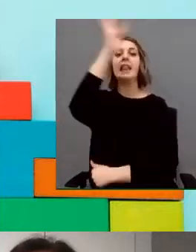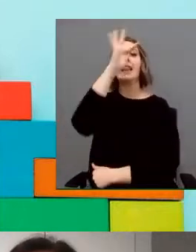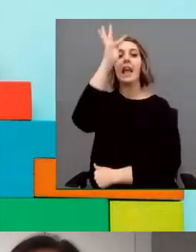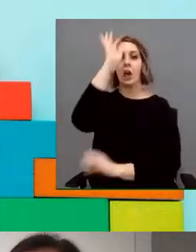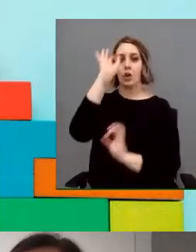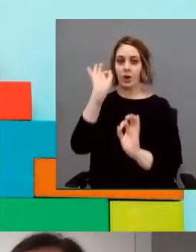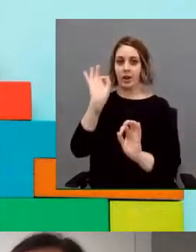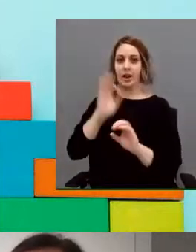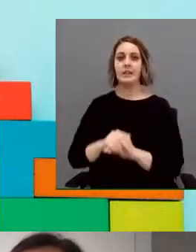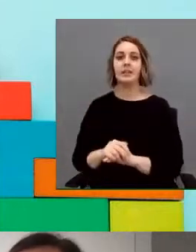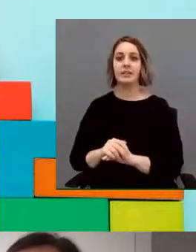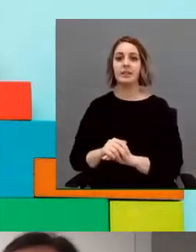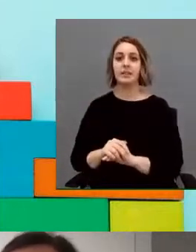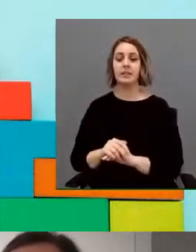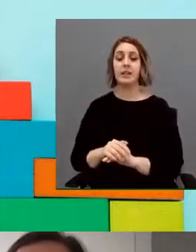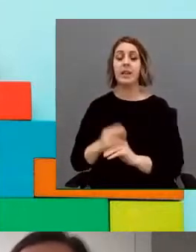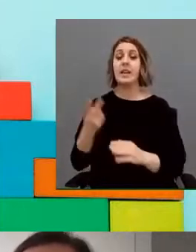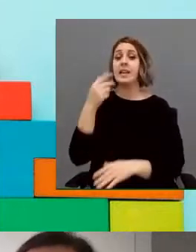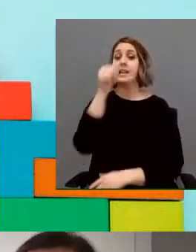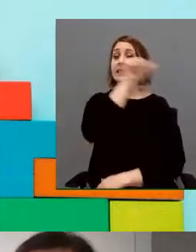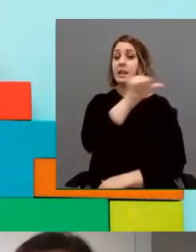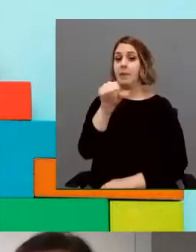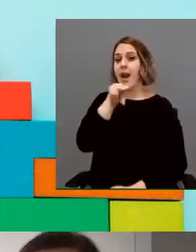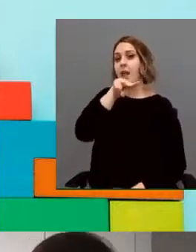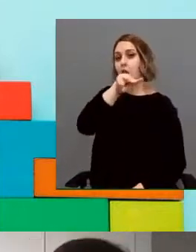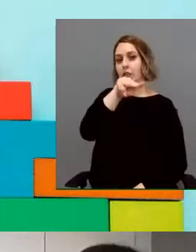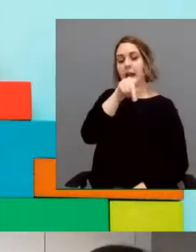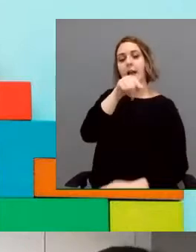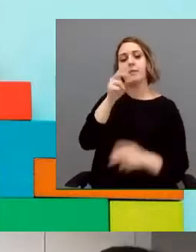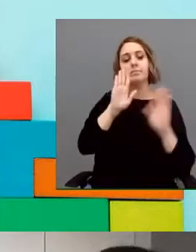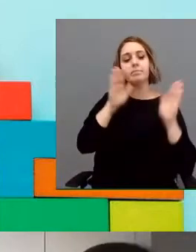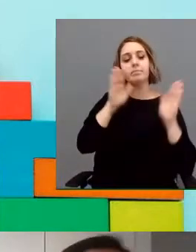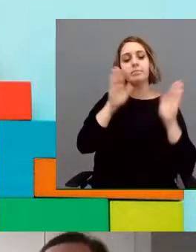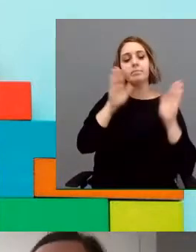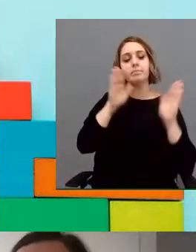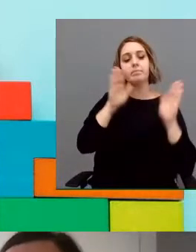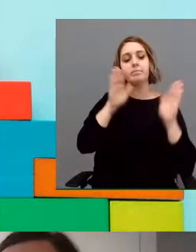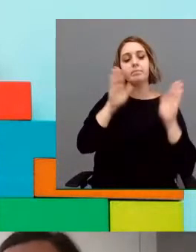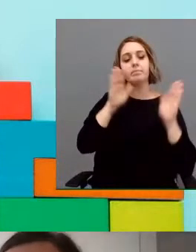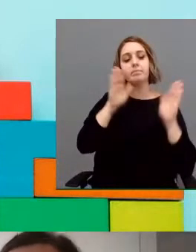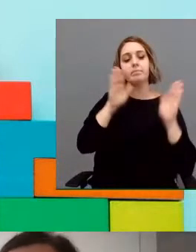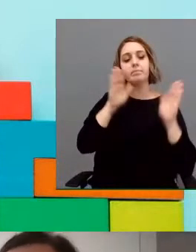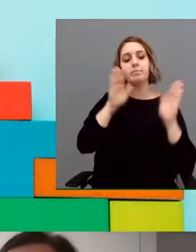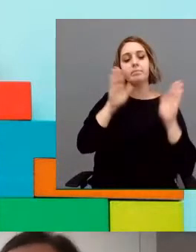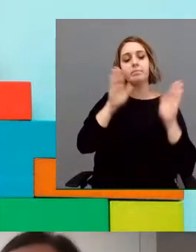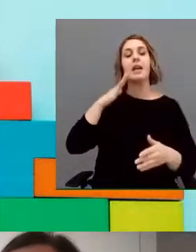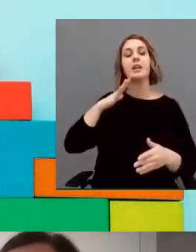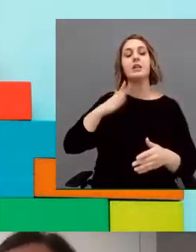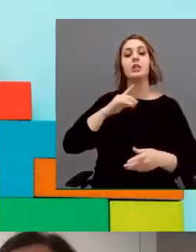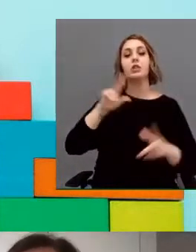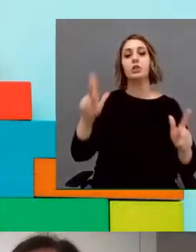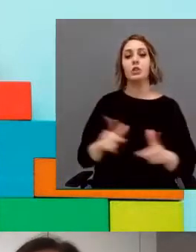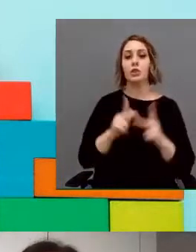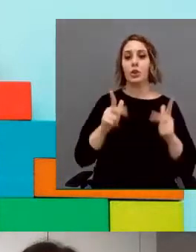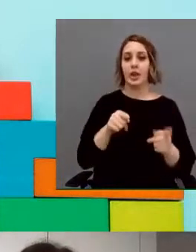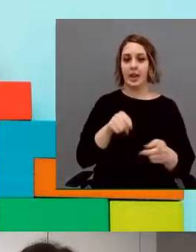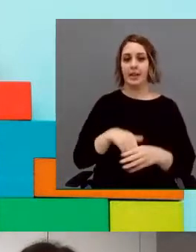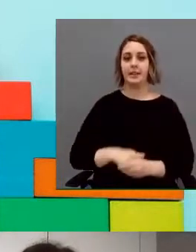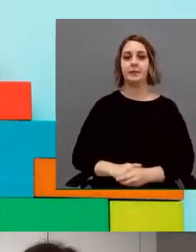Son dos días a la semana y ahí trabajamos habilidades sociales generales. A través